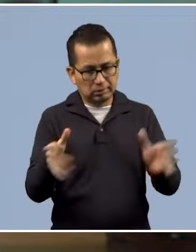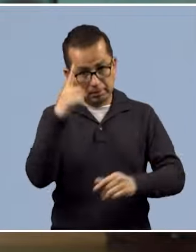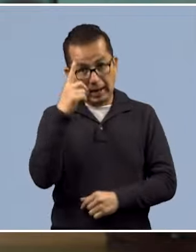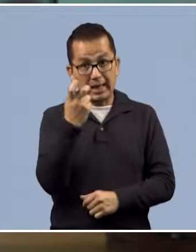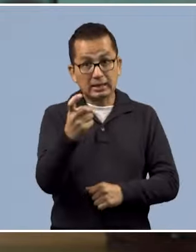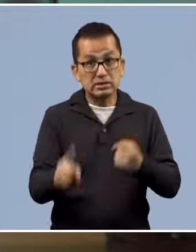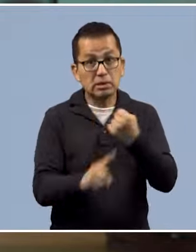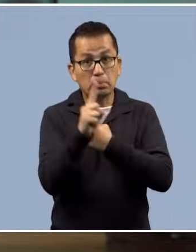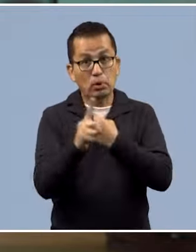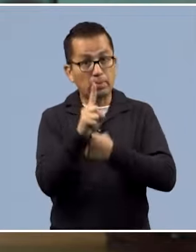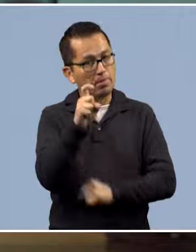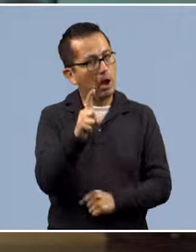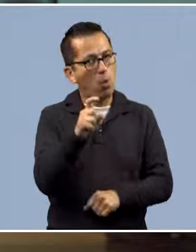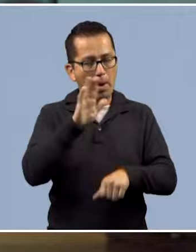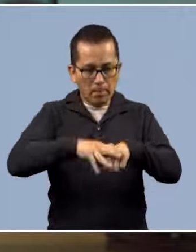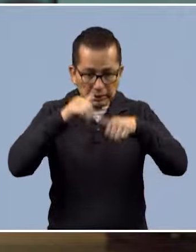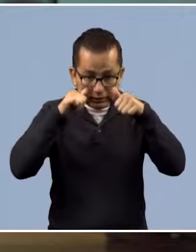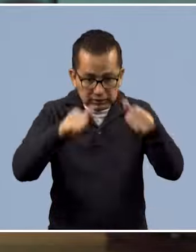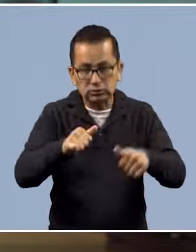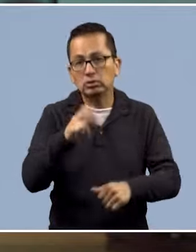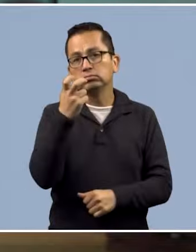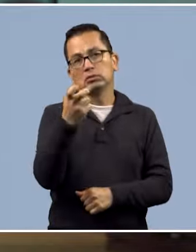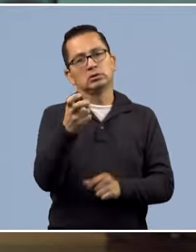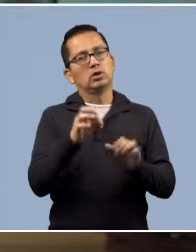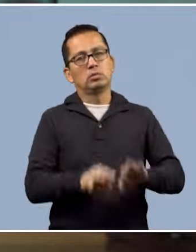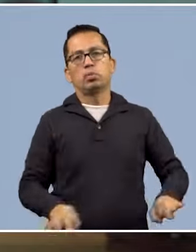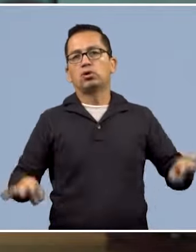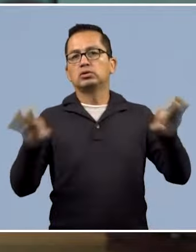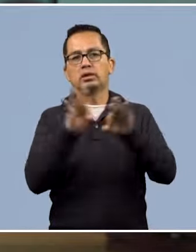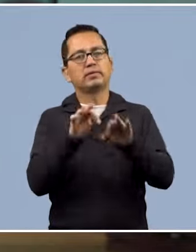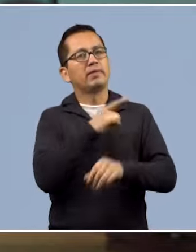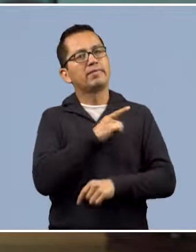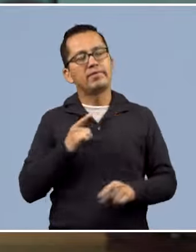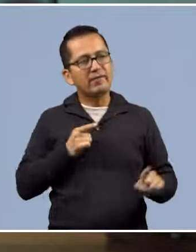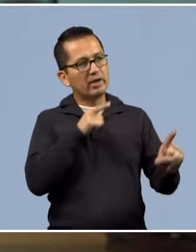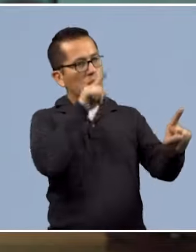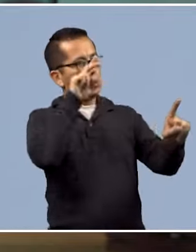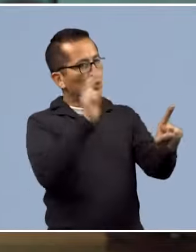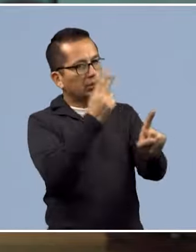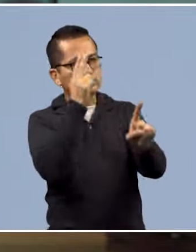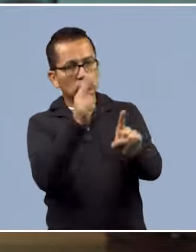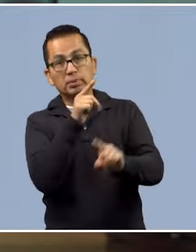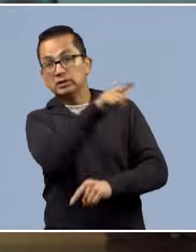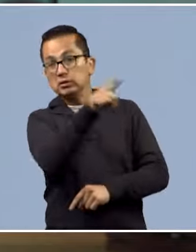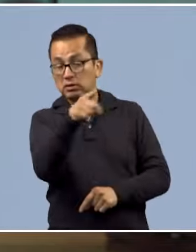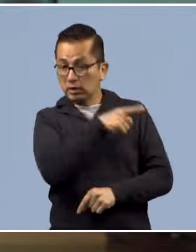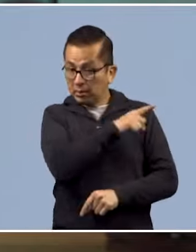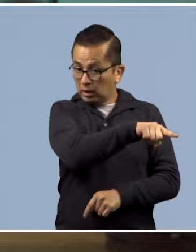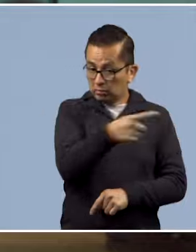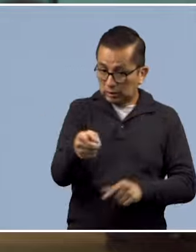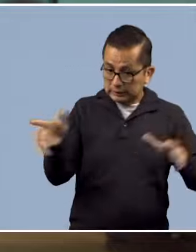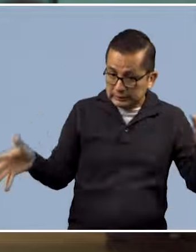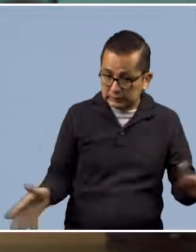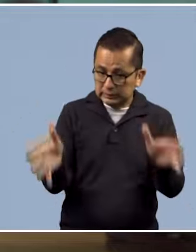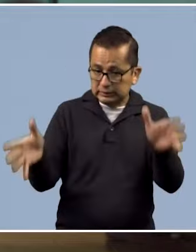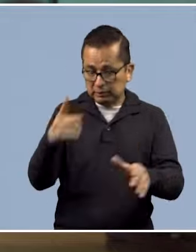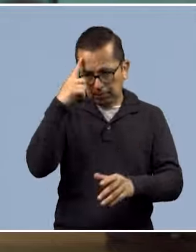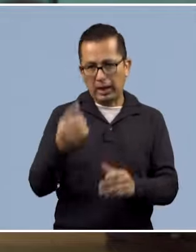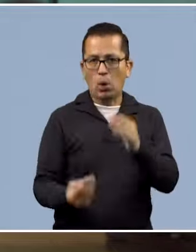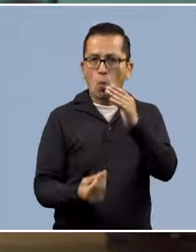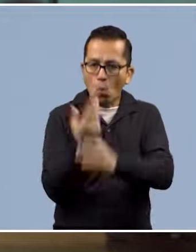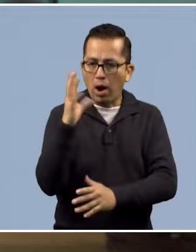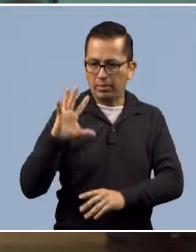hacer frente a esta crisis del agua, que creo que eso es muy importante, que sean las mismas instancias académicas las que impulsen y pues apoyen también este tipo de